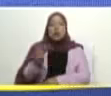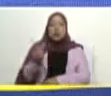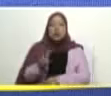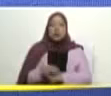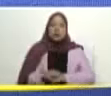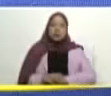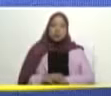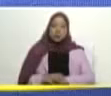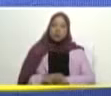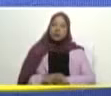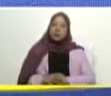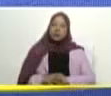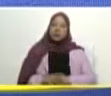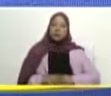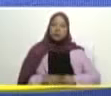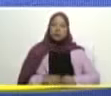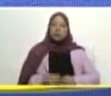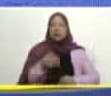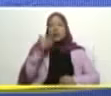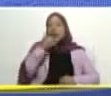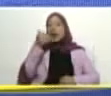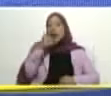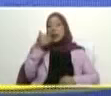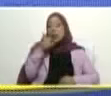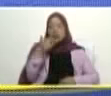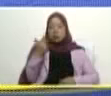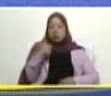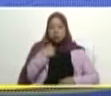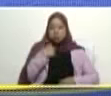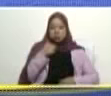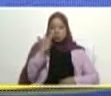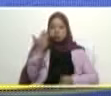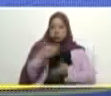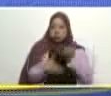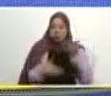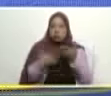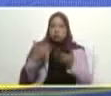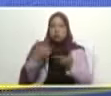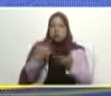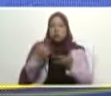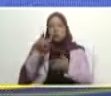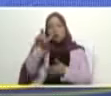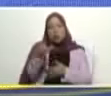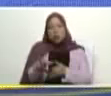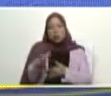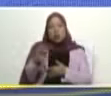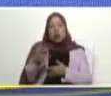yo me lo decía en una carta que me llegó de un migrante